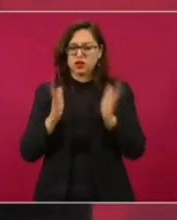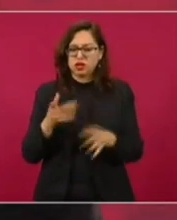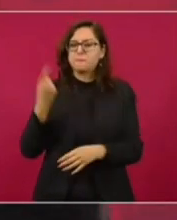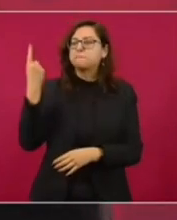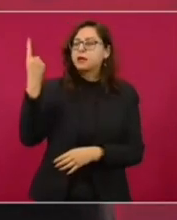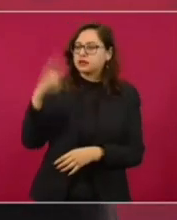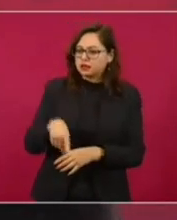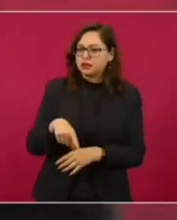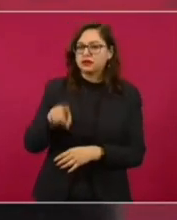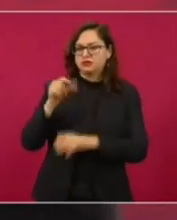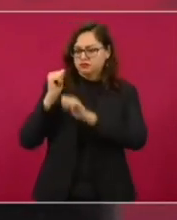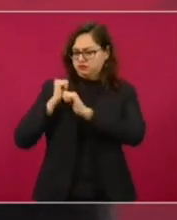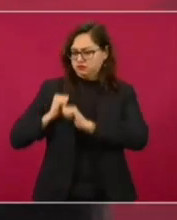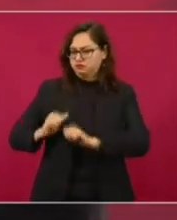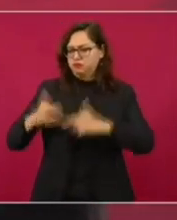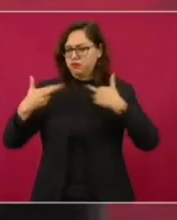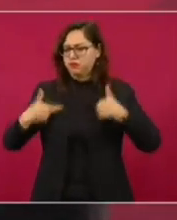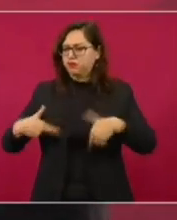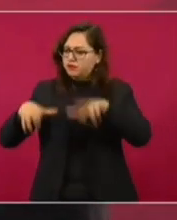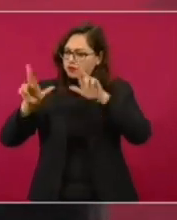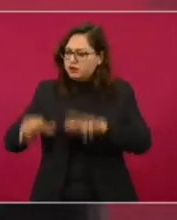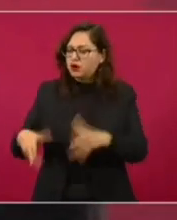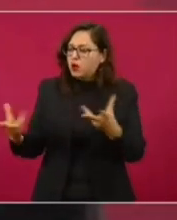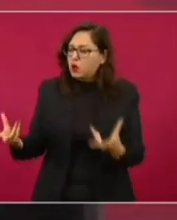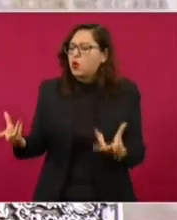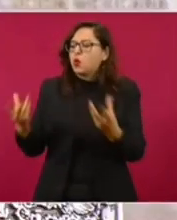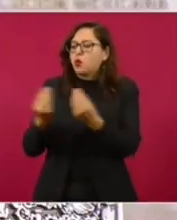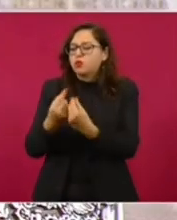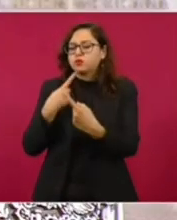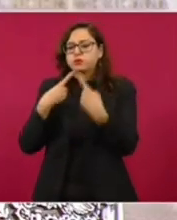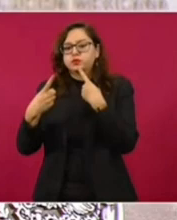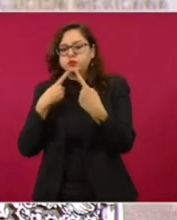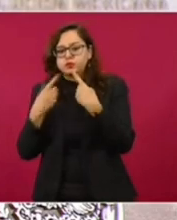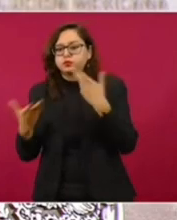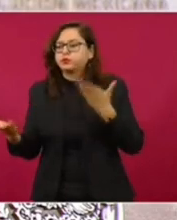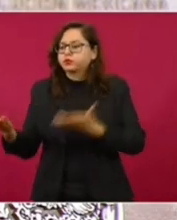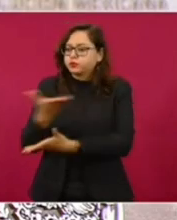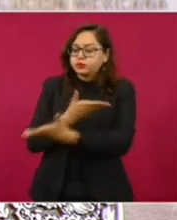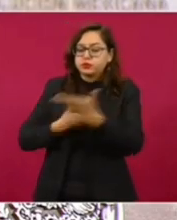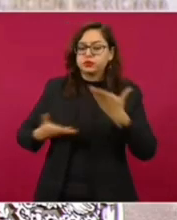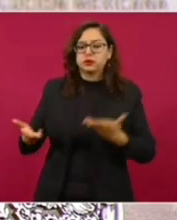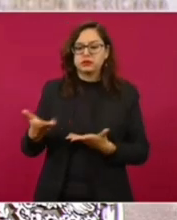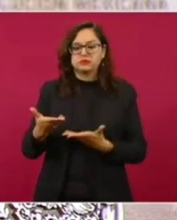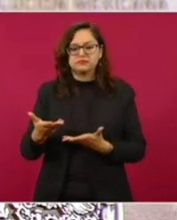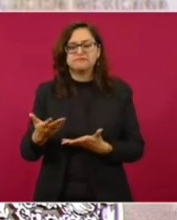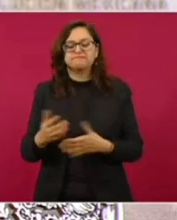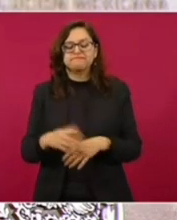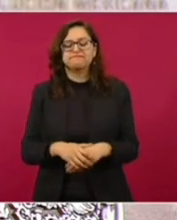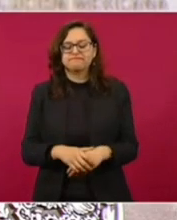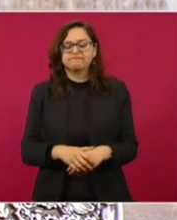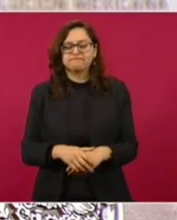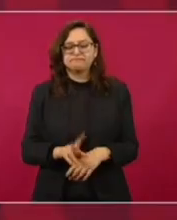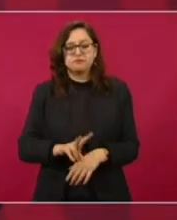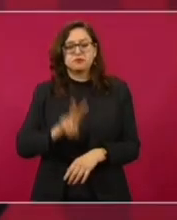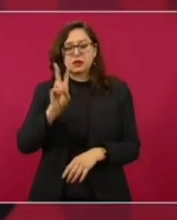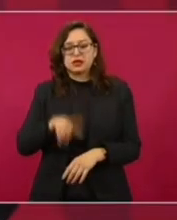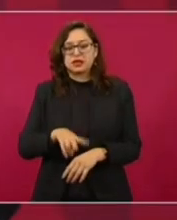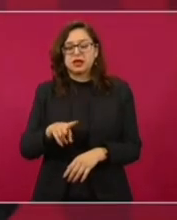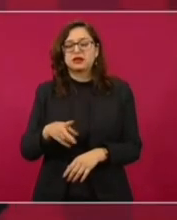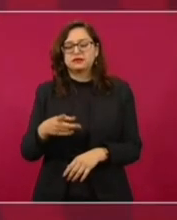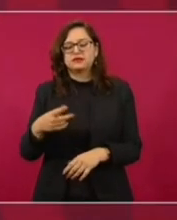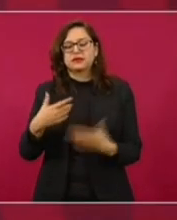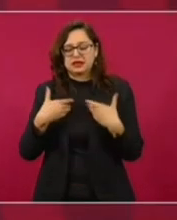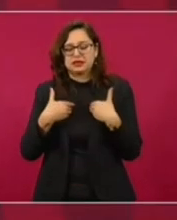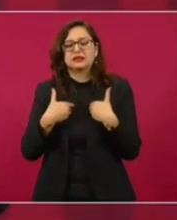haya diálogo, porque también tenemos información de que hay